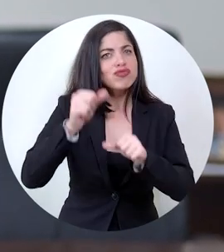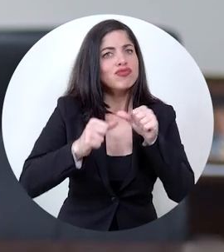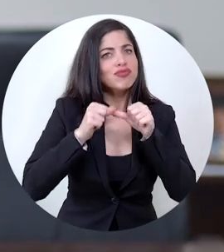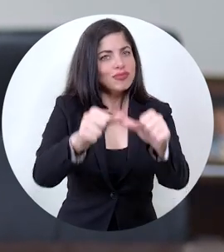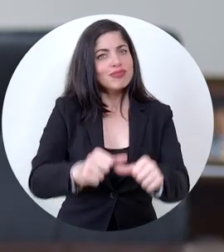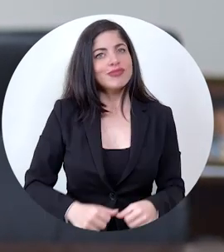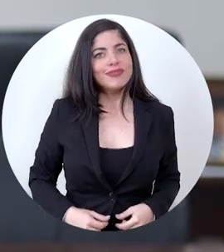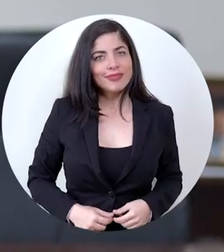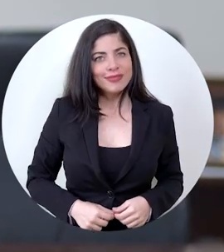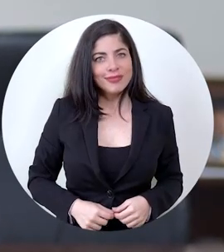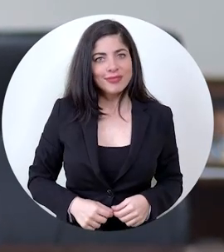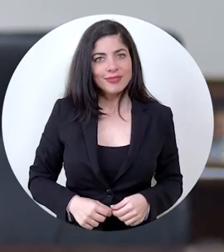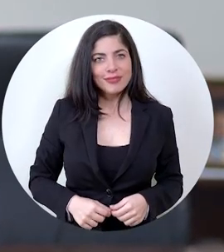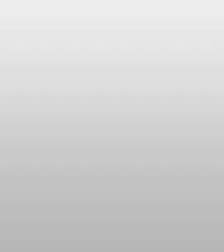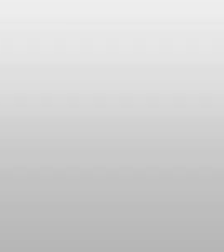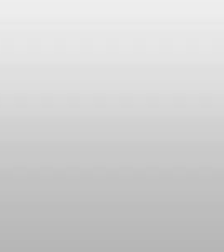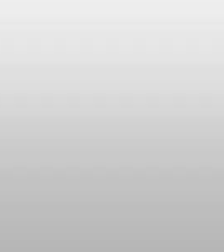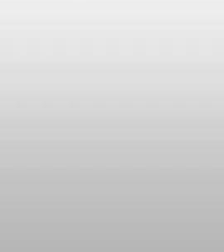y saldremos adelante.